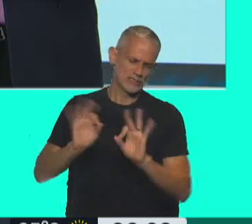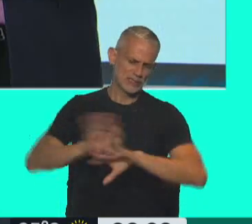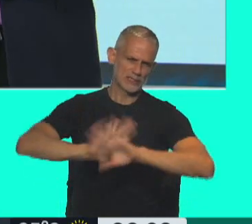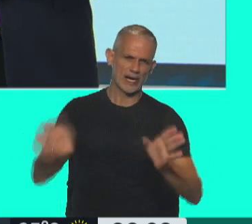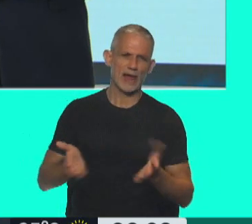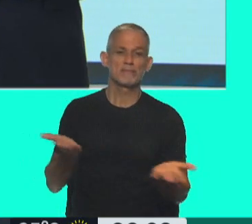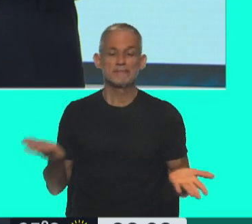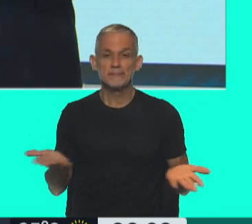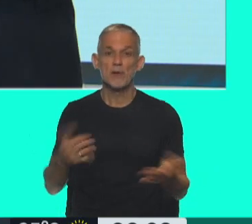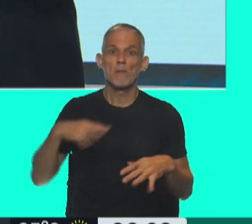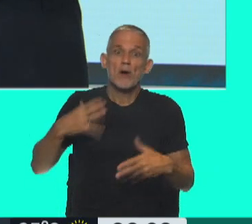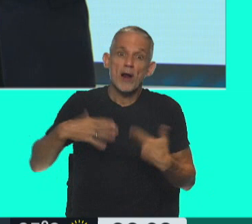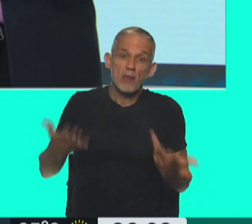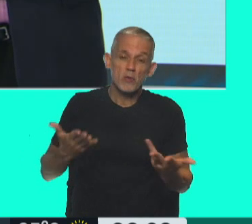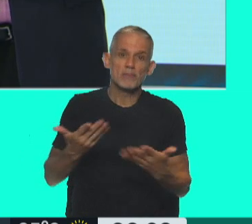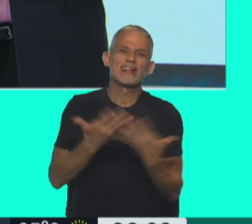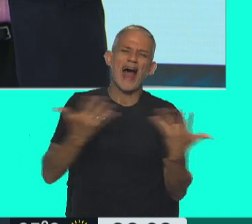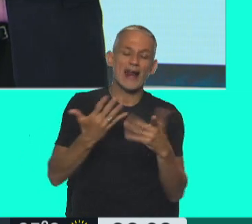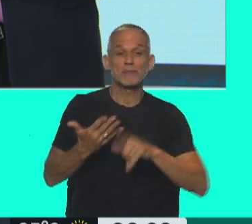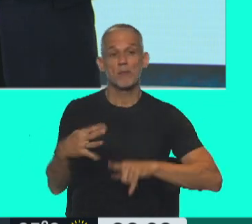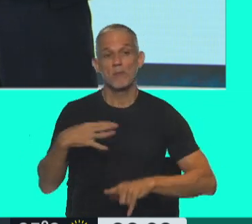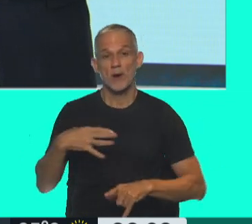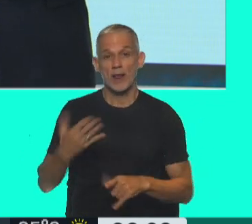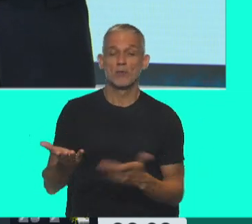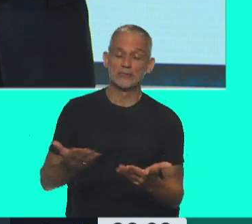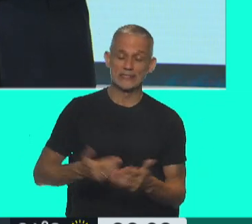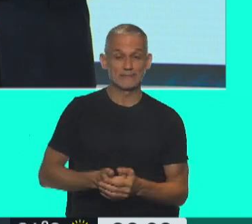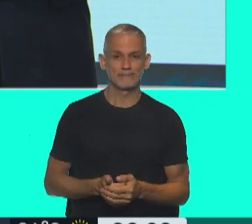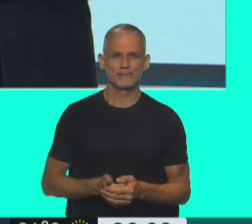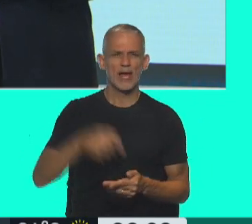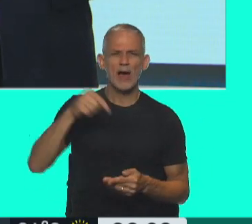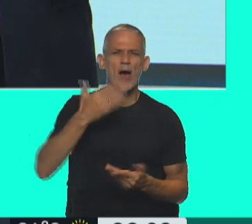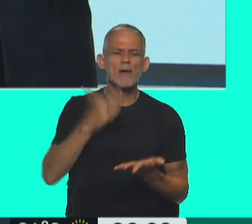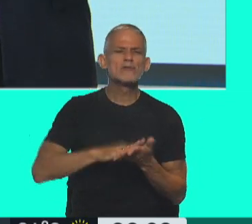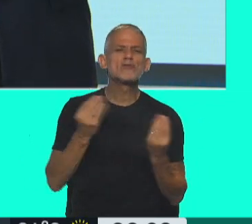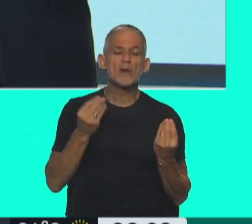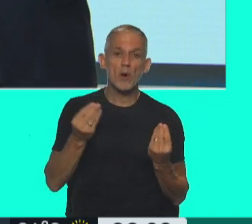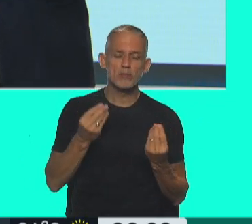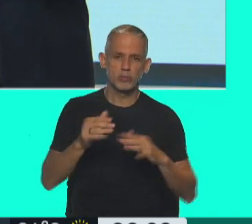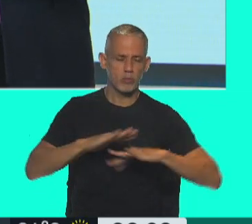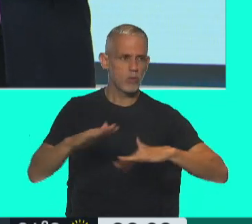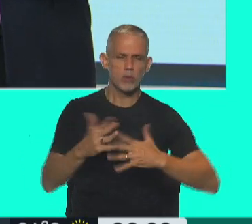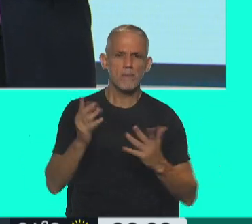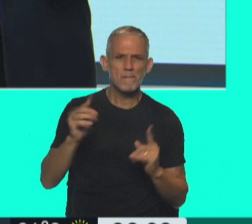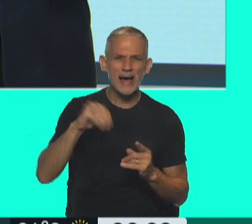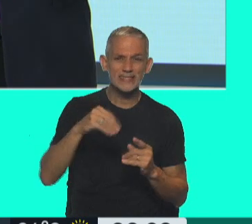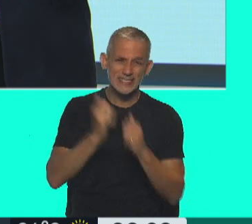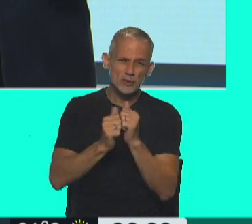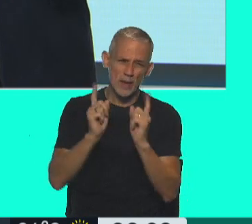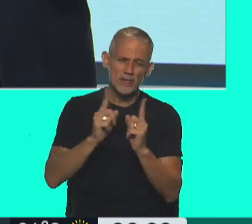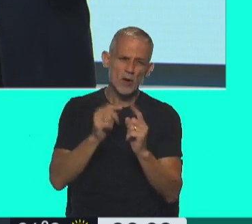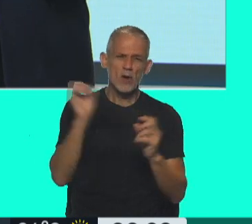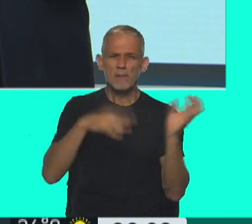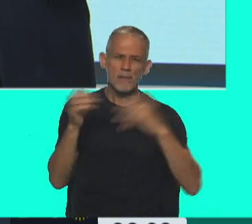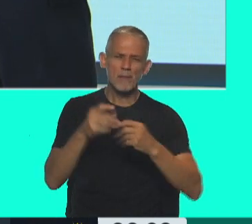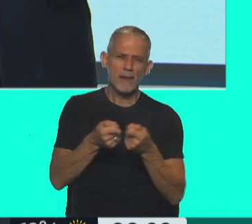acaso como una prevención tardía, pero prevención al fin. Lo que vamos a hablar es de una nueva repercusión de esta historia que está